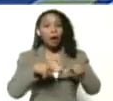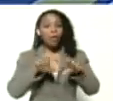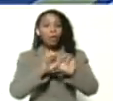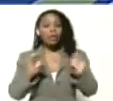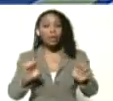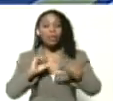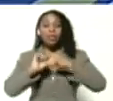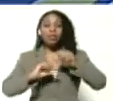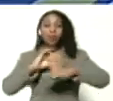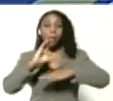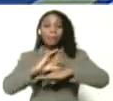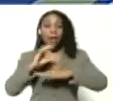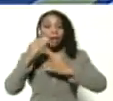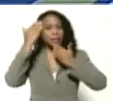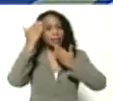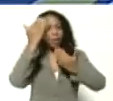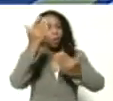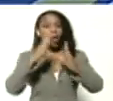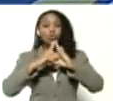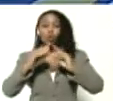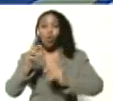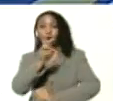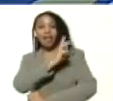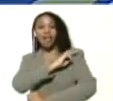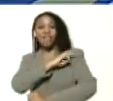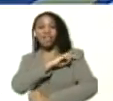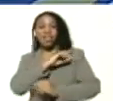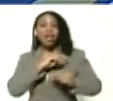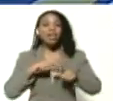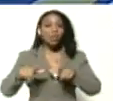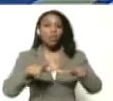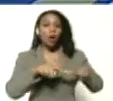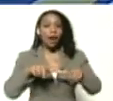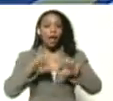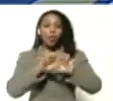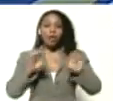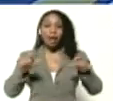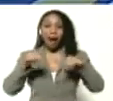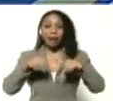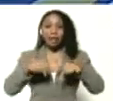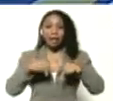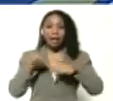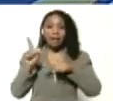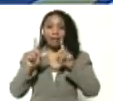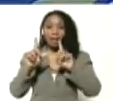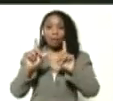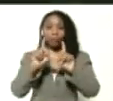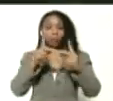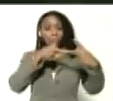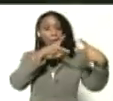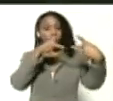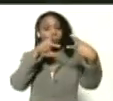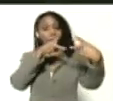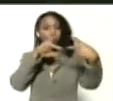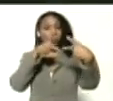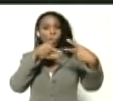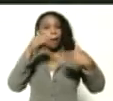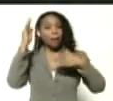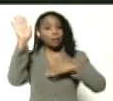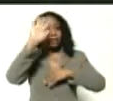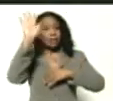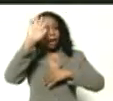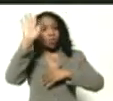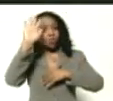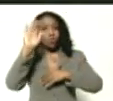Capital. Mi saludo a todos los jefes de zonas educativas que los tengo por aquí, en esta pantalla. Mi saludo,